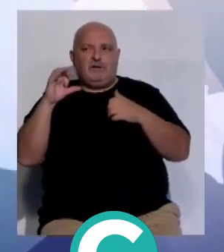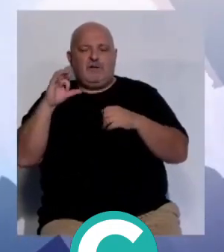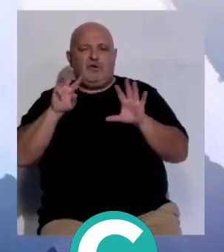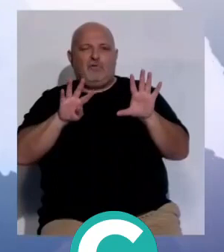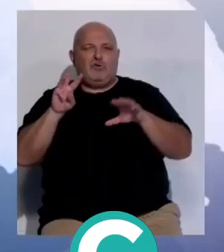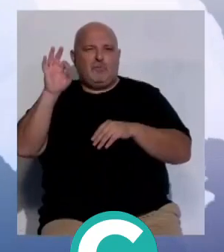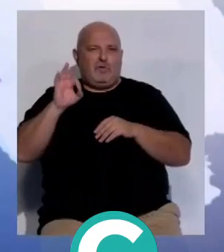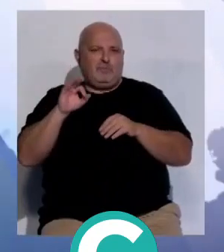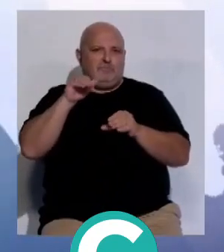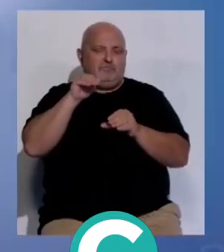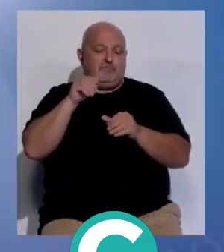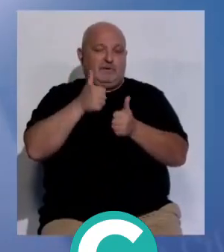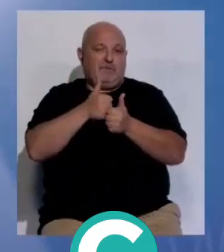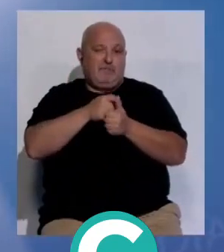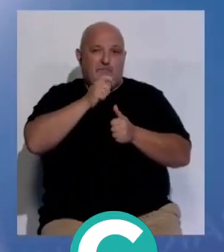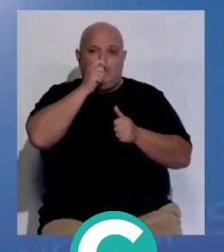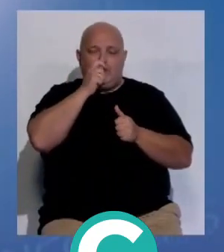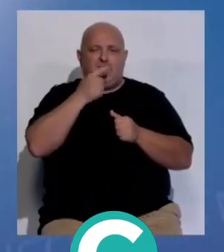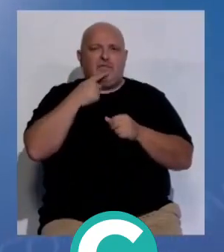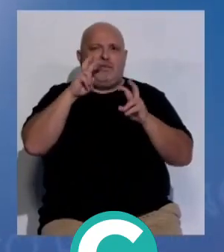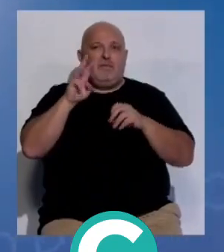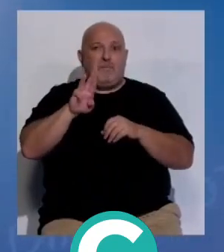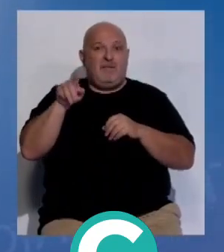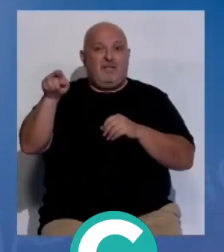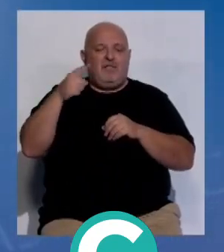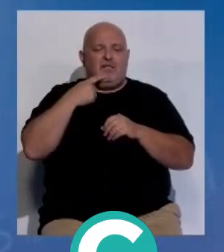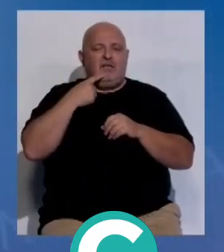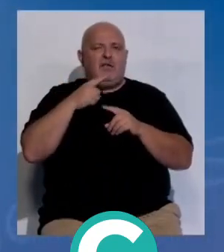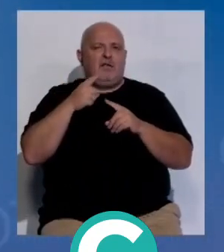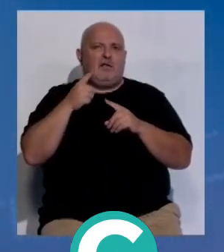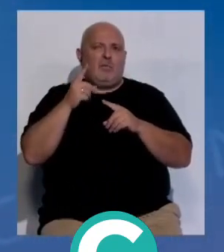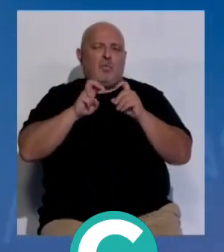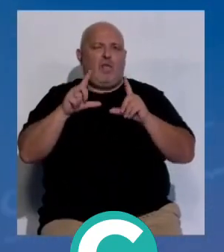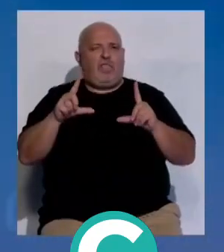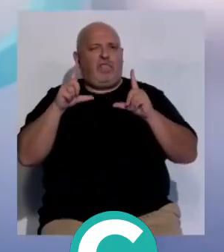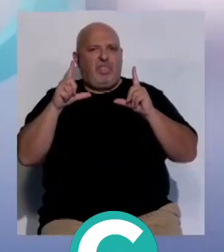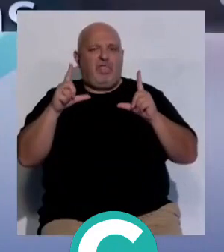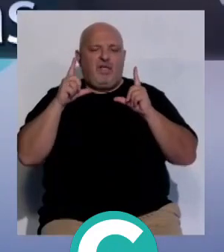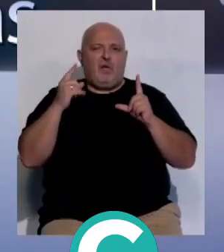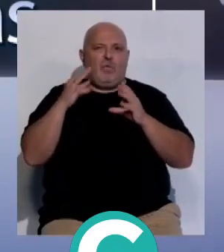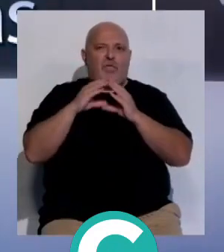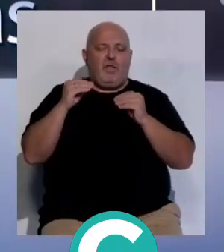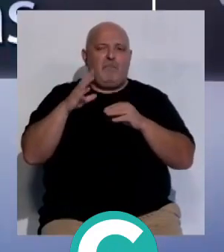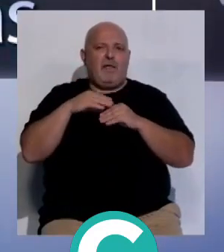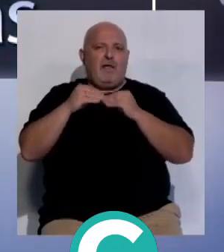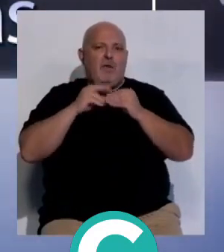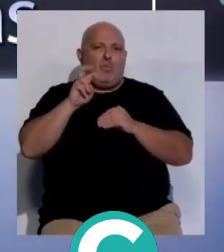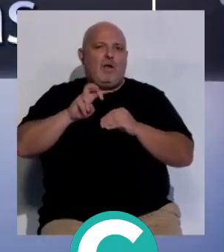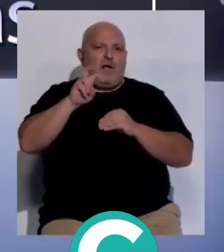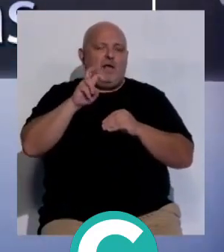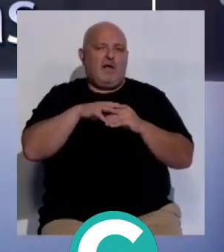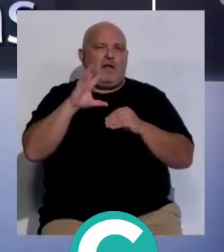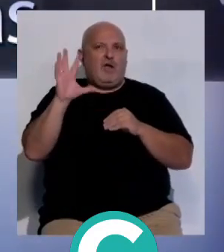% el secretario del PSOE ha recriminado al Partido Popular que instrumentalice la Junta de Andalucía como